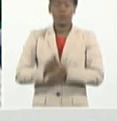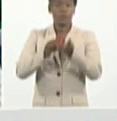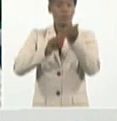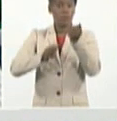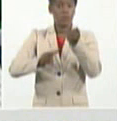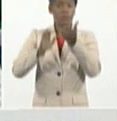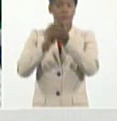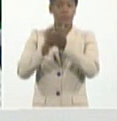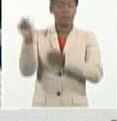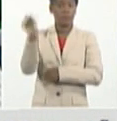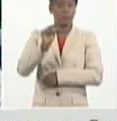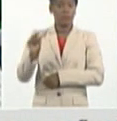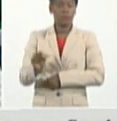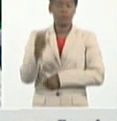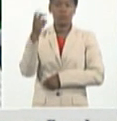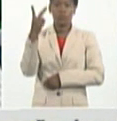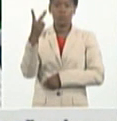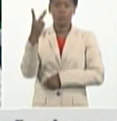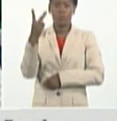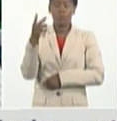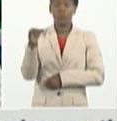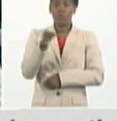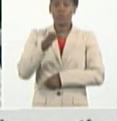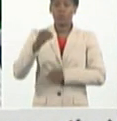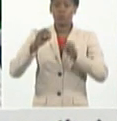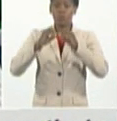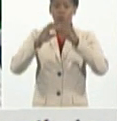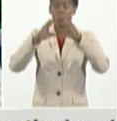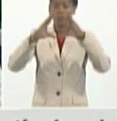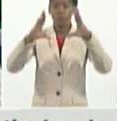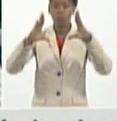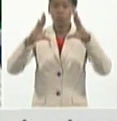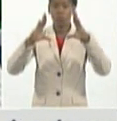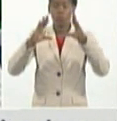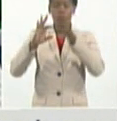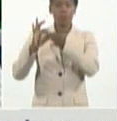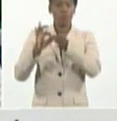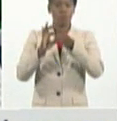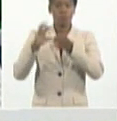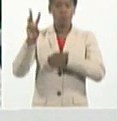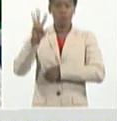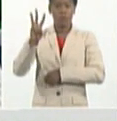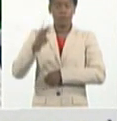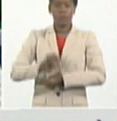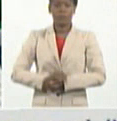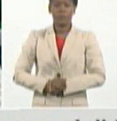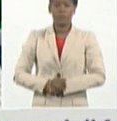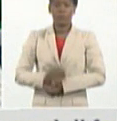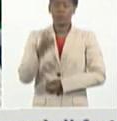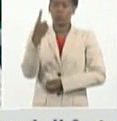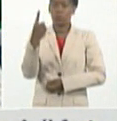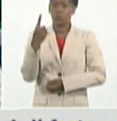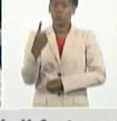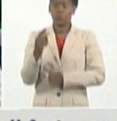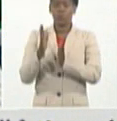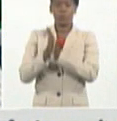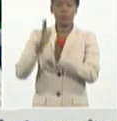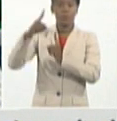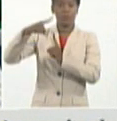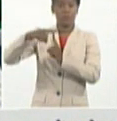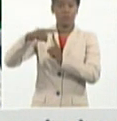de los municipios de Madruga y Guines. De Matanzas, la muy elevada cifra de 29